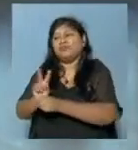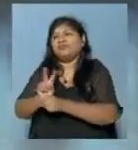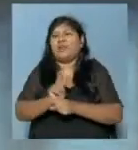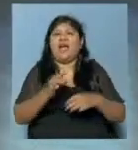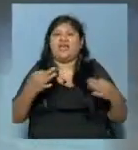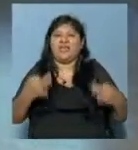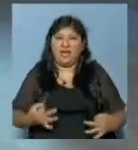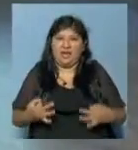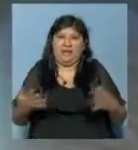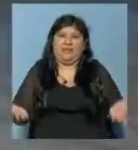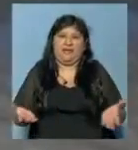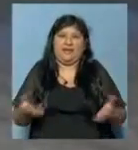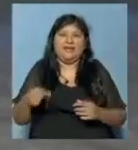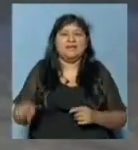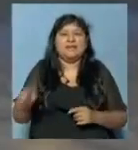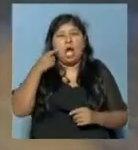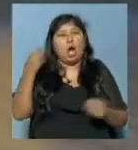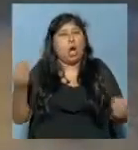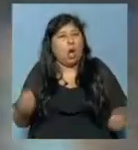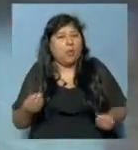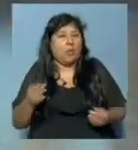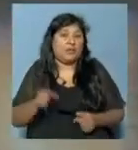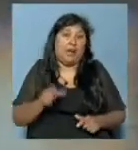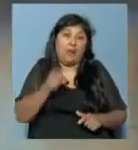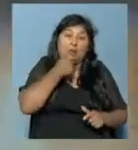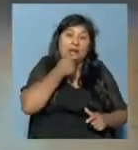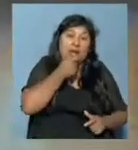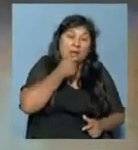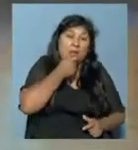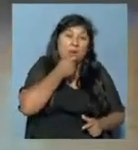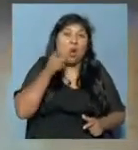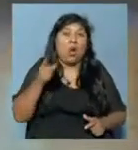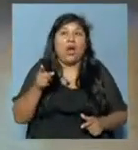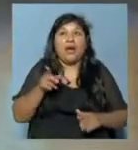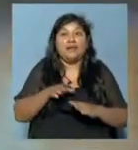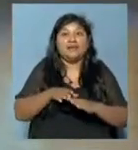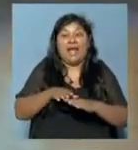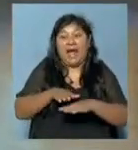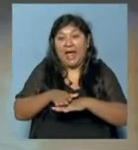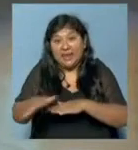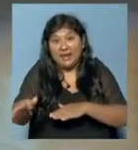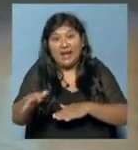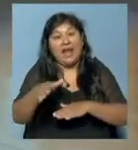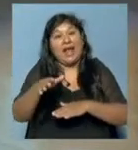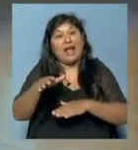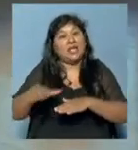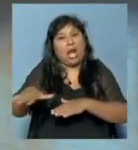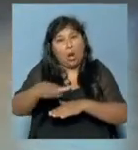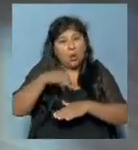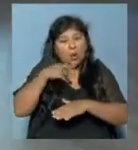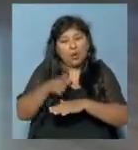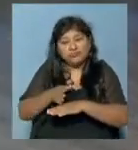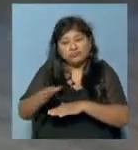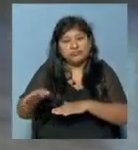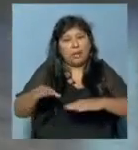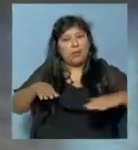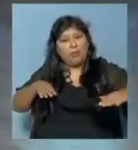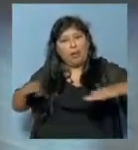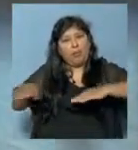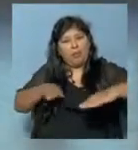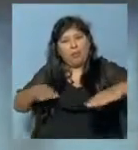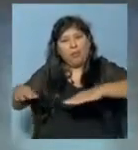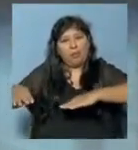así también los accesos a la ciudad que no ayudan mucho también para evitar estos